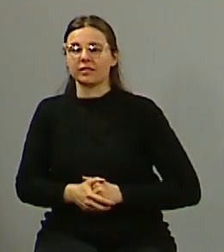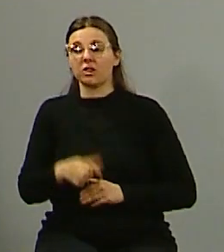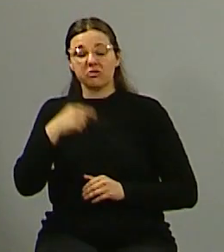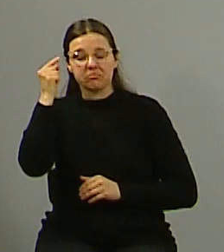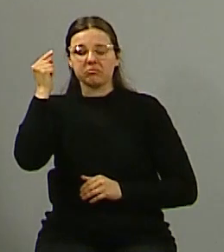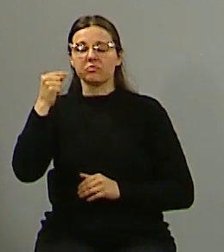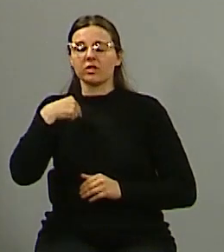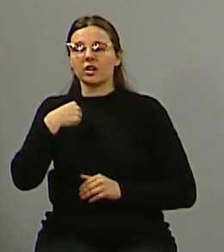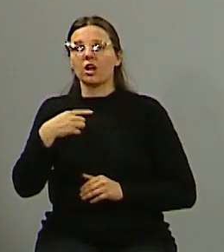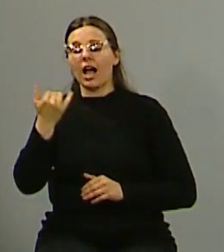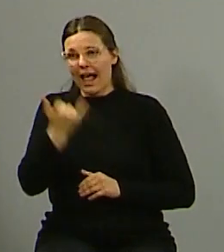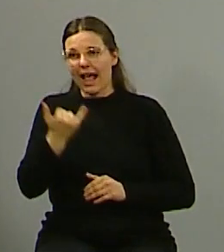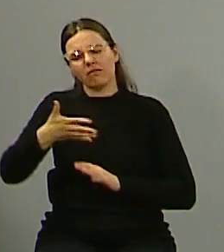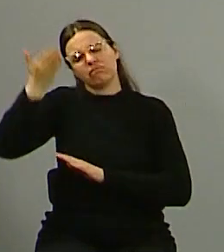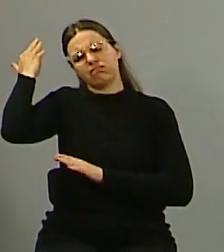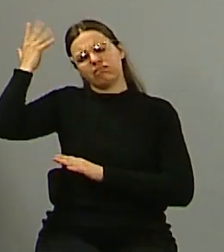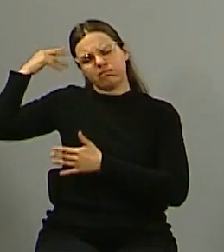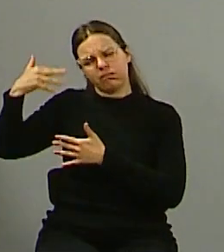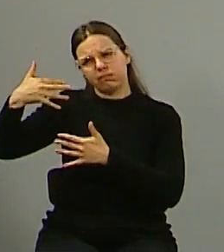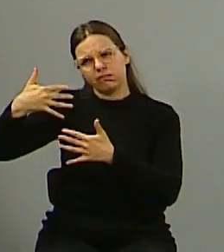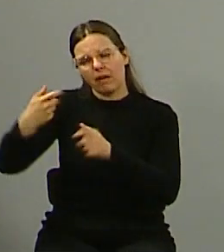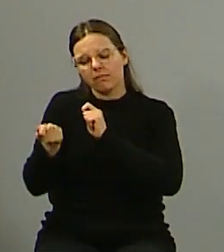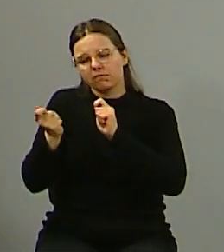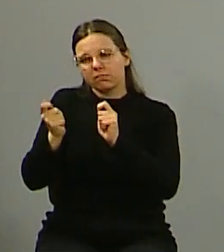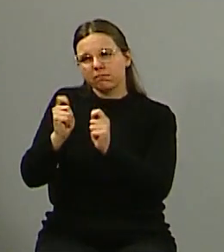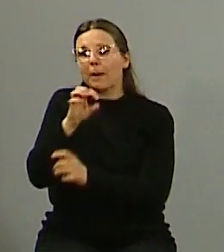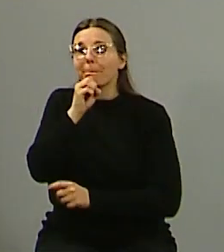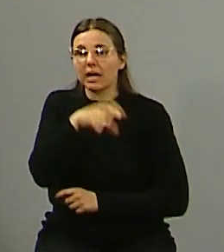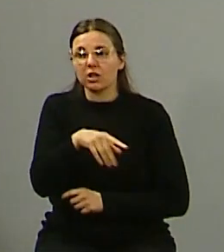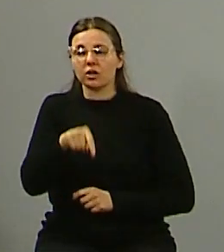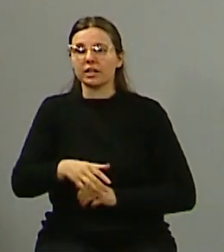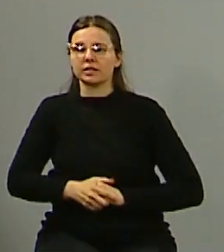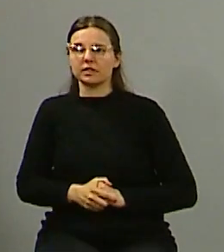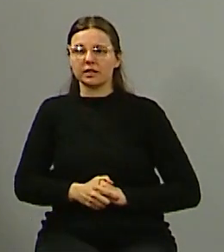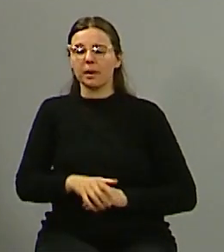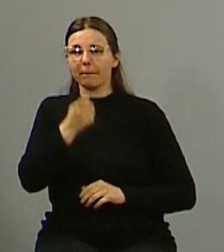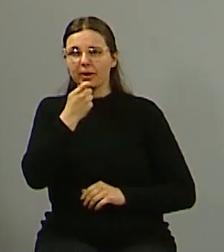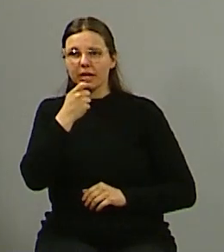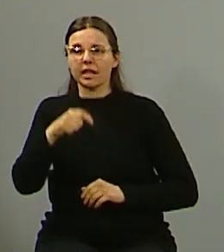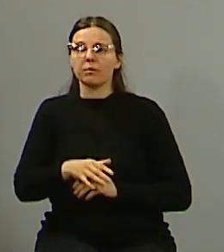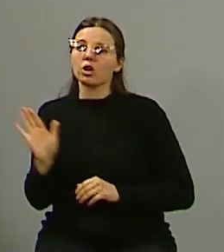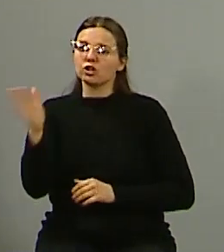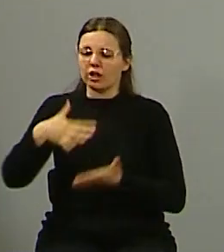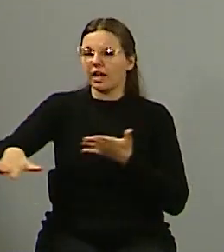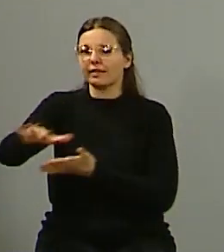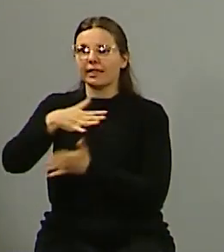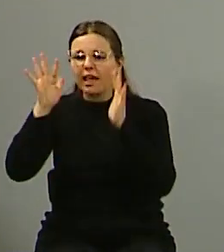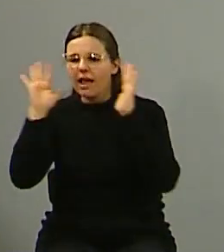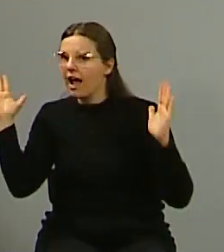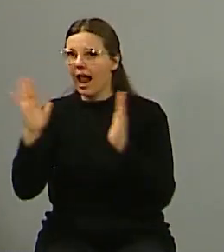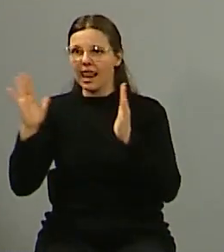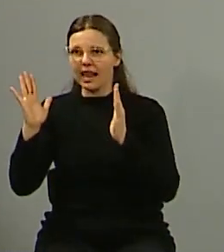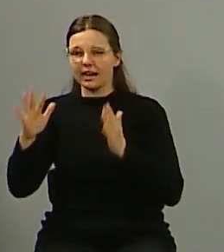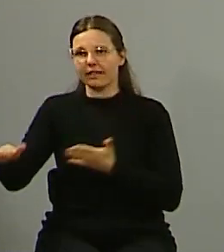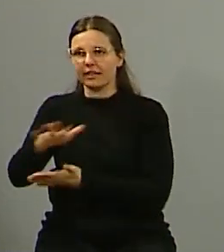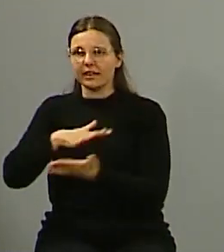sistema, elaboramos hace tiempo, ya fuimos mejorando un sistema que teníamos que es un sistema de alerta comunitaria. Ese sistema lo tenemos nosotros, es originario